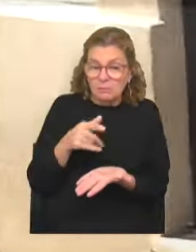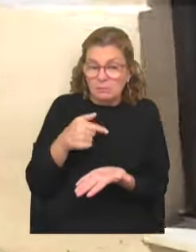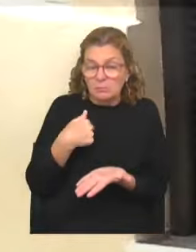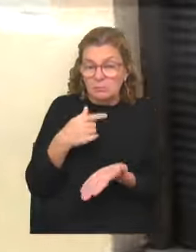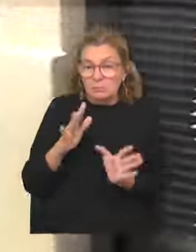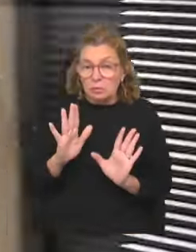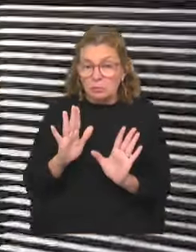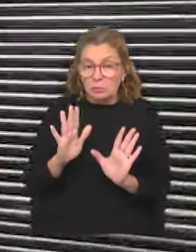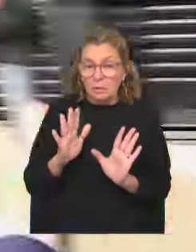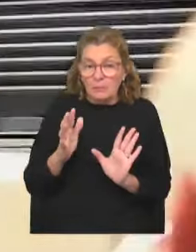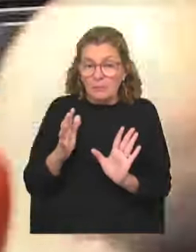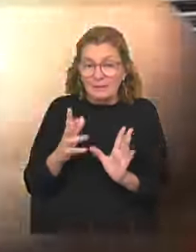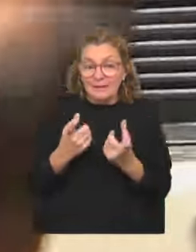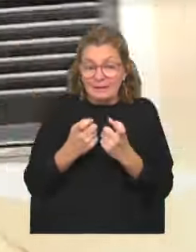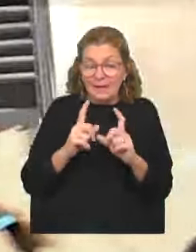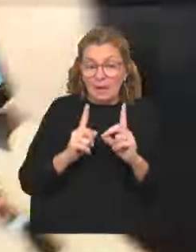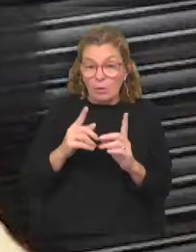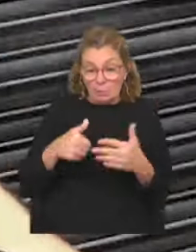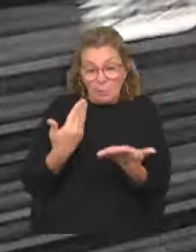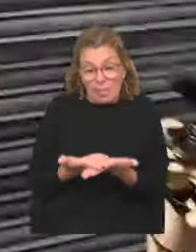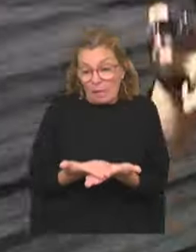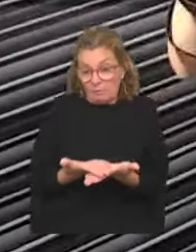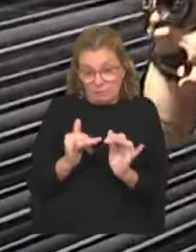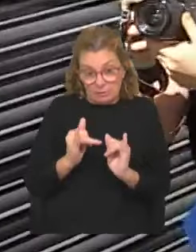de mí requiere algo, por supuesto que lo va a tener.